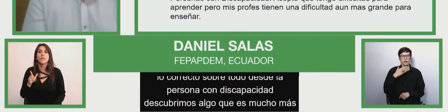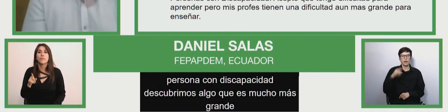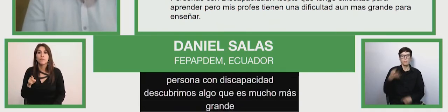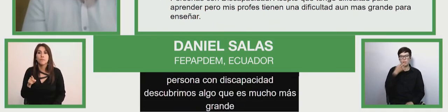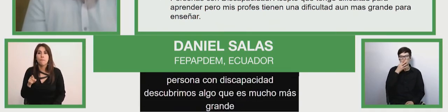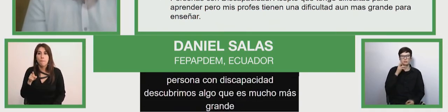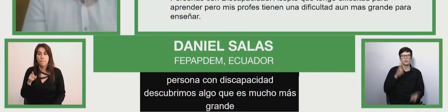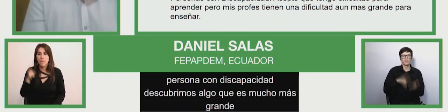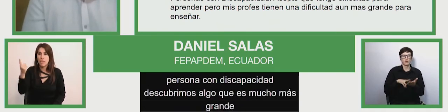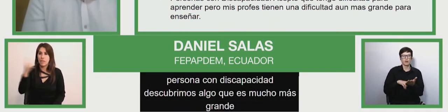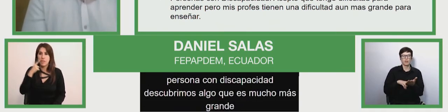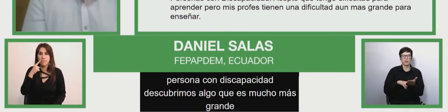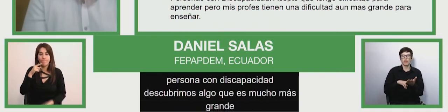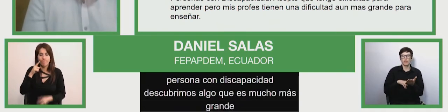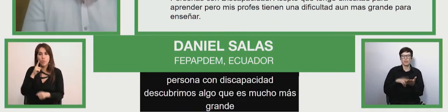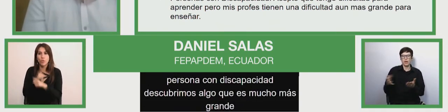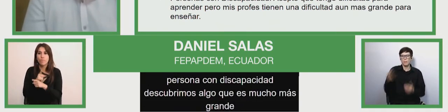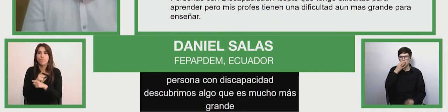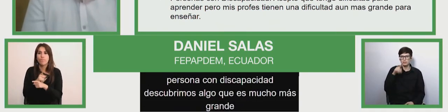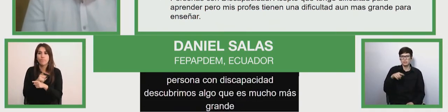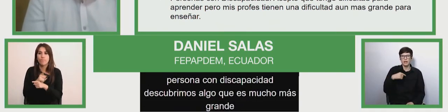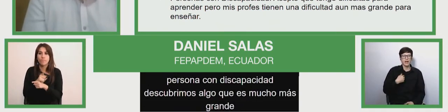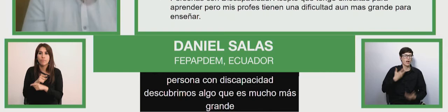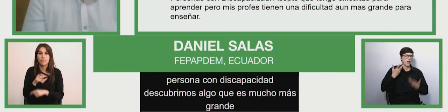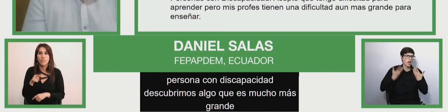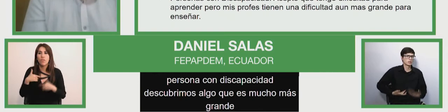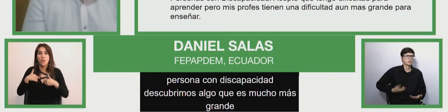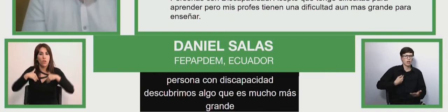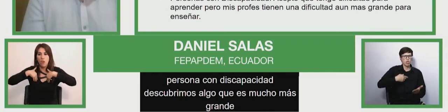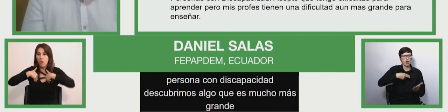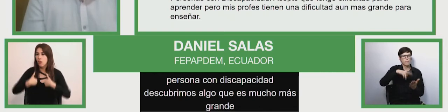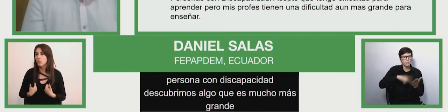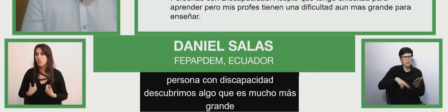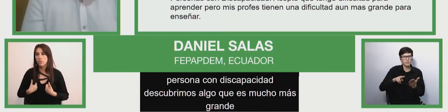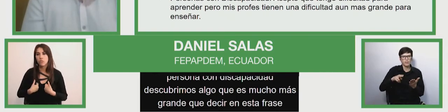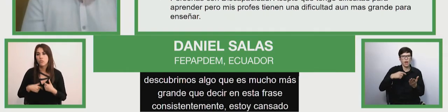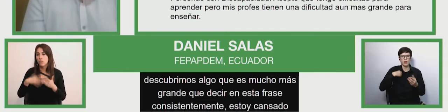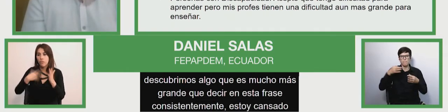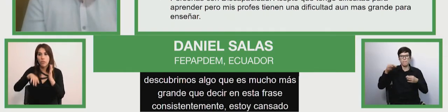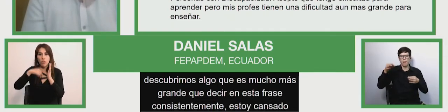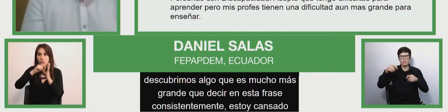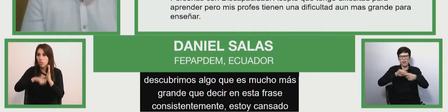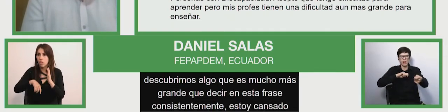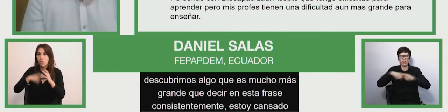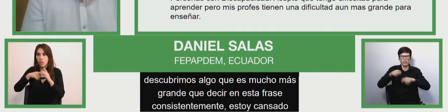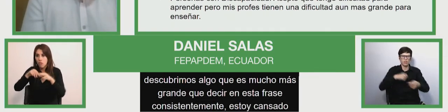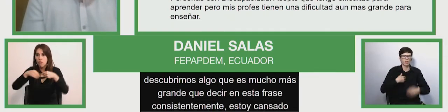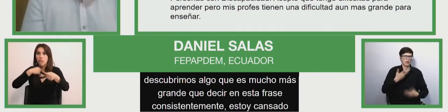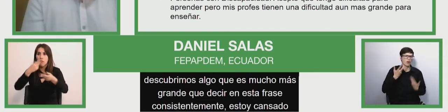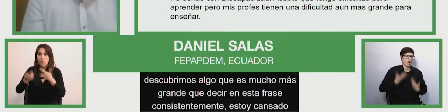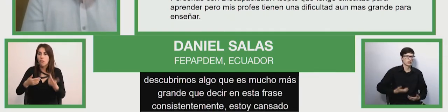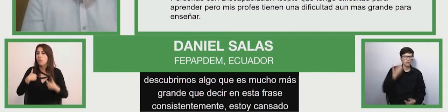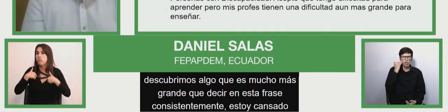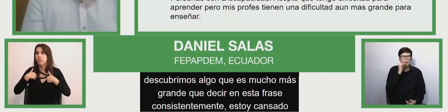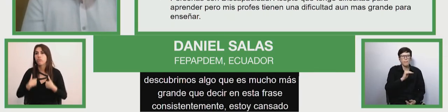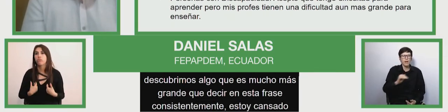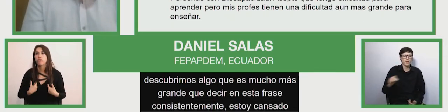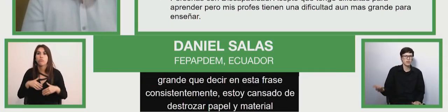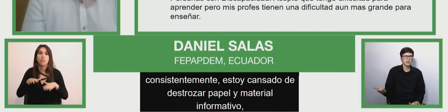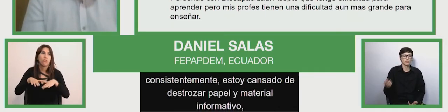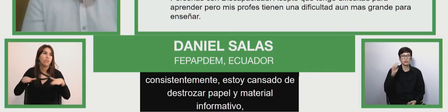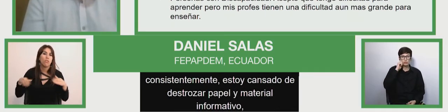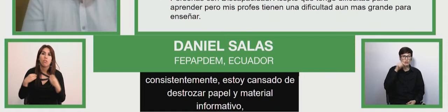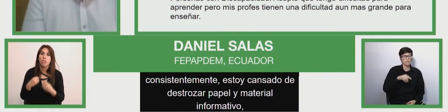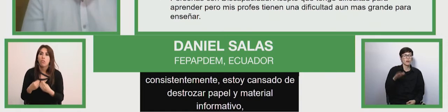Estoy cansado de pintar, de trozar papel y de actividades infantiles. ¿A qué nos llevaba esto? A que de alguna manera no había material, no había un